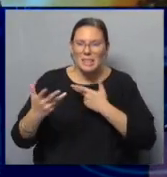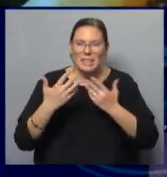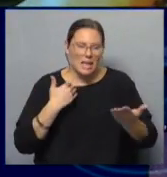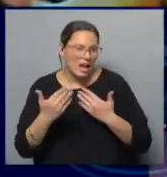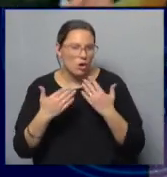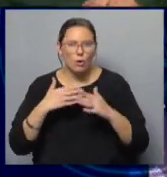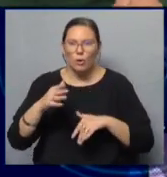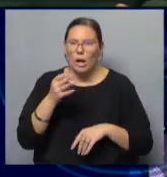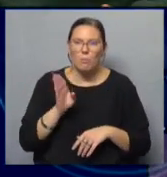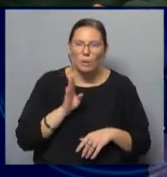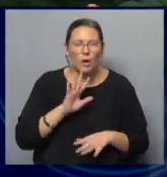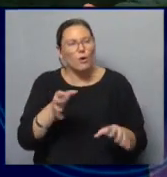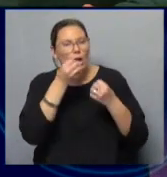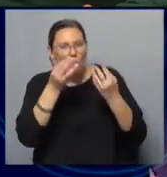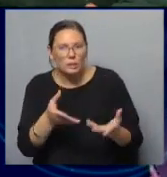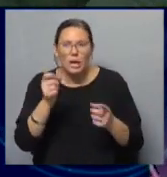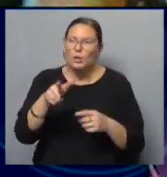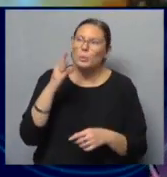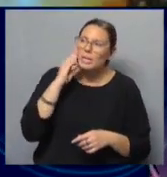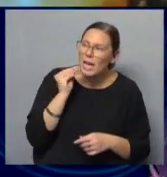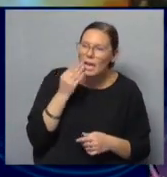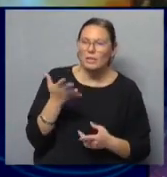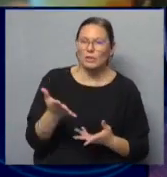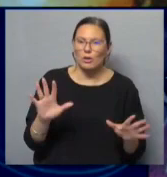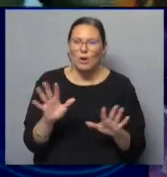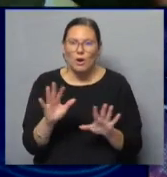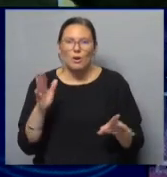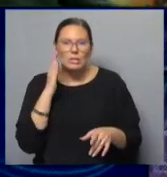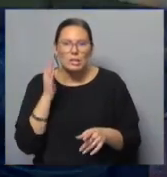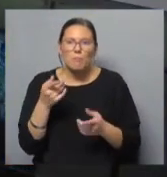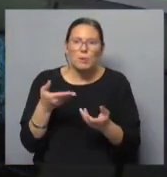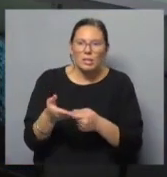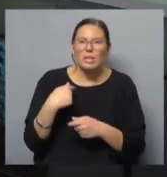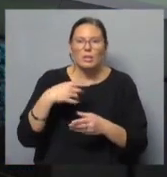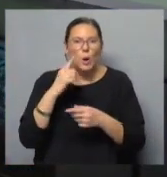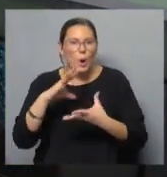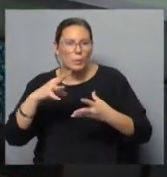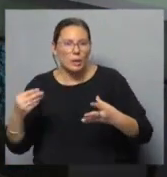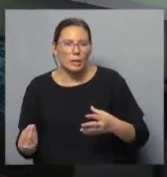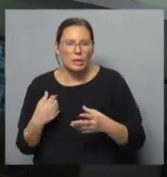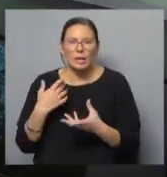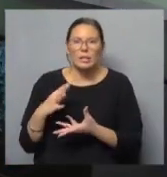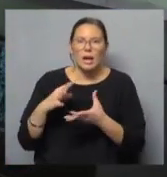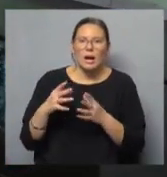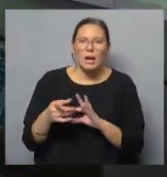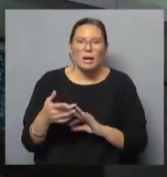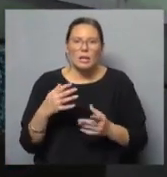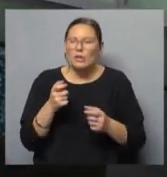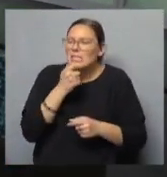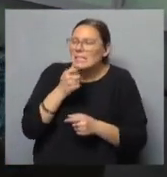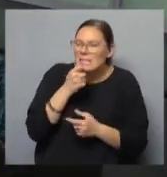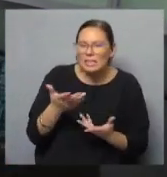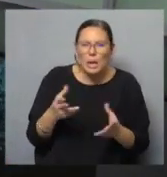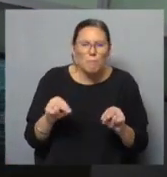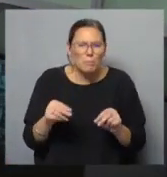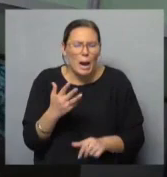señora, que le dicen, pa, ¿cómo está? ¿Cómo está tu nieto? ¿A vos te hago el pedido? ¿Qué es la berenjera? El idioma interno, ¿verdad? Todo eso, como los chistes. Pa,